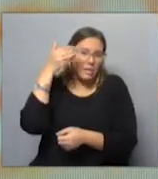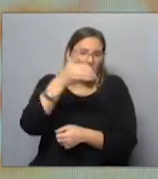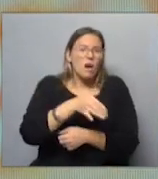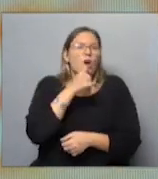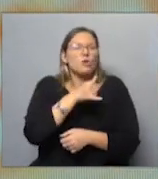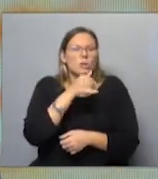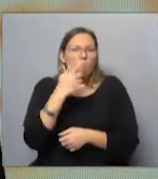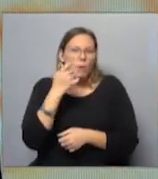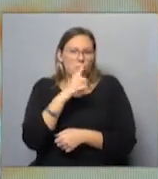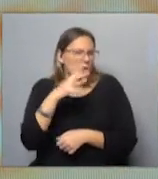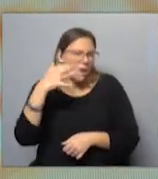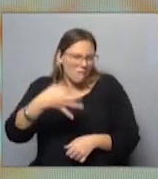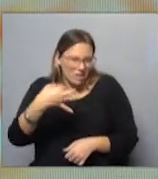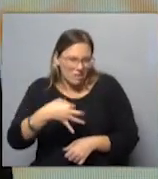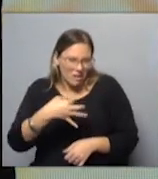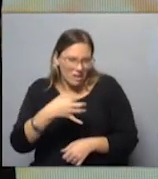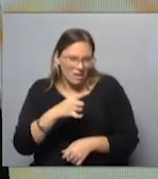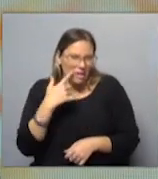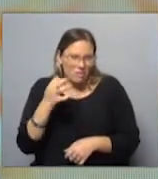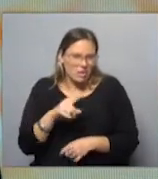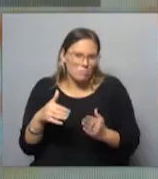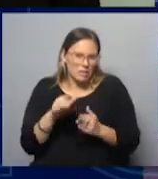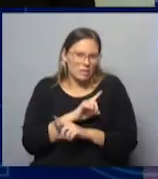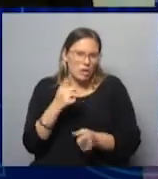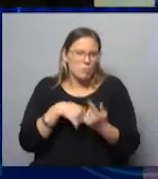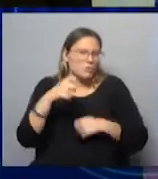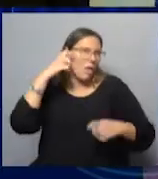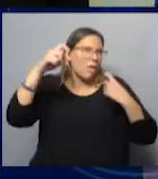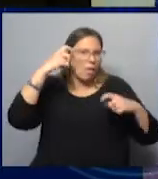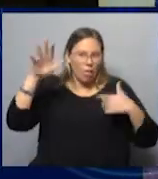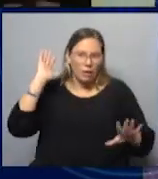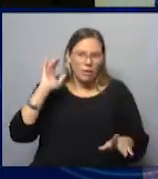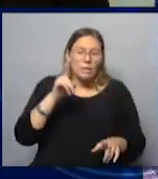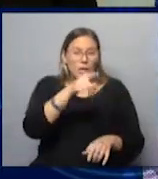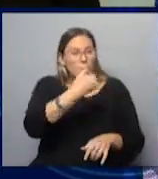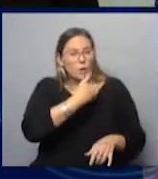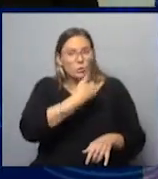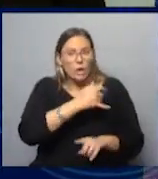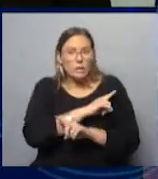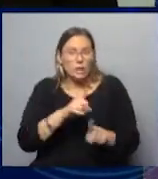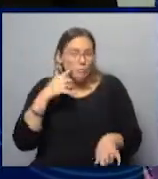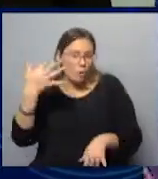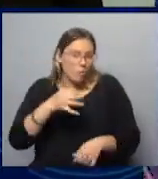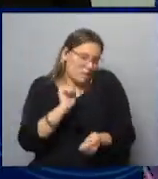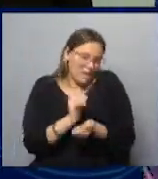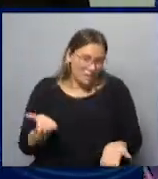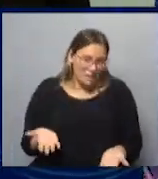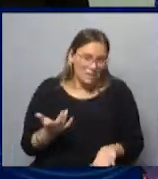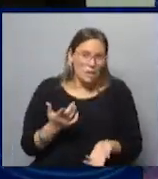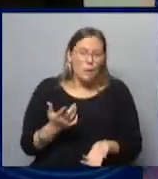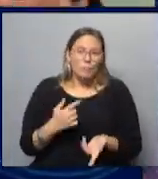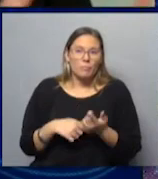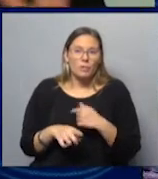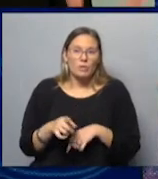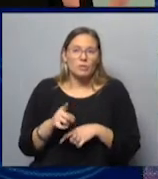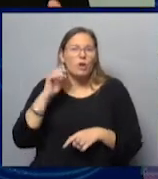montón de cosas que no eran reales, que no pasaban en mi casa, pero yo las inventaba. Y mi padre me contaba un montón de cosas que tampoco pasaban en la cárcel. Y entonces